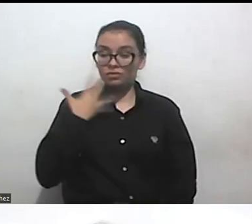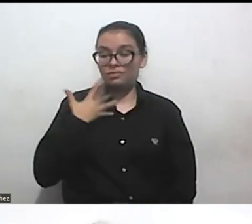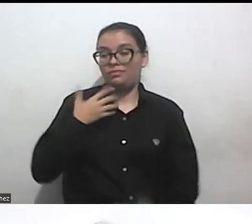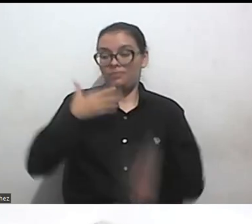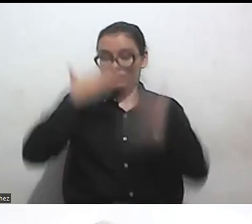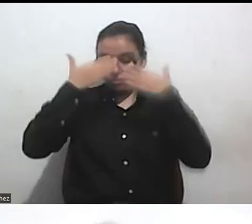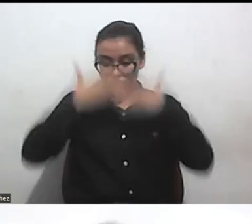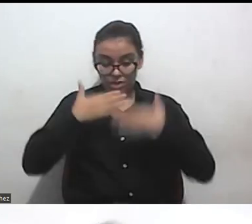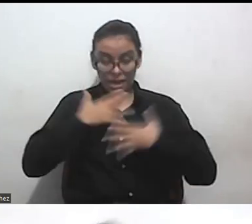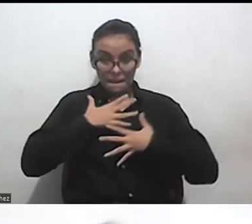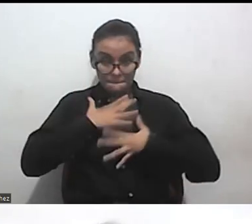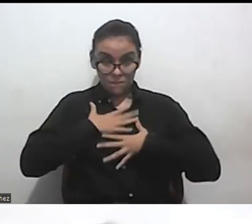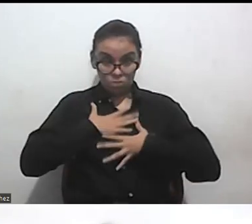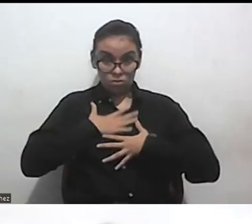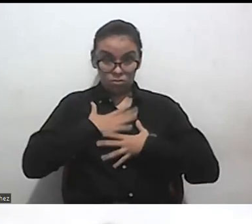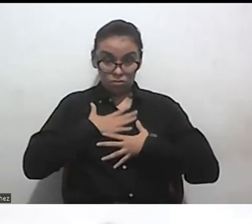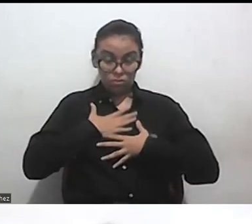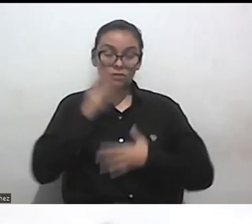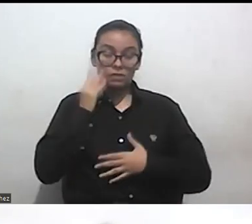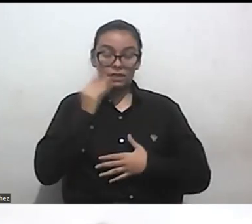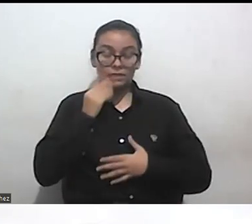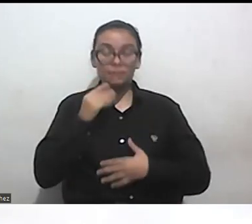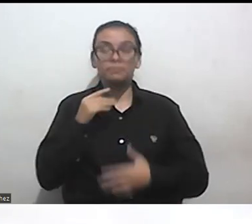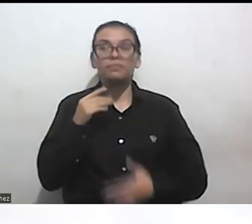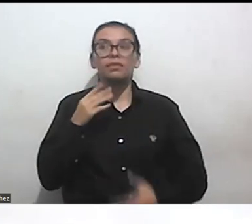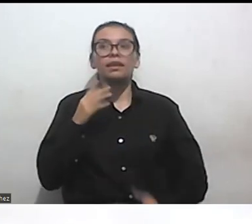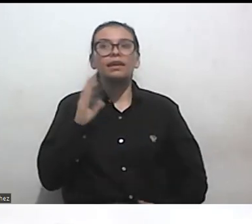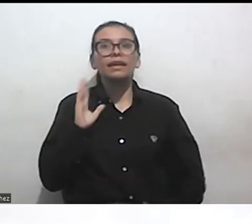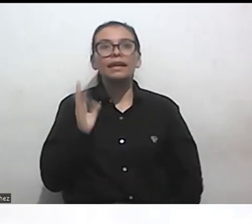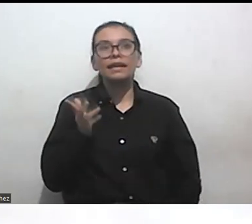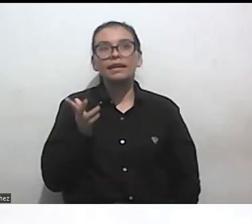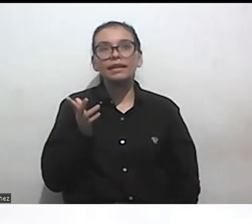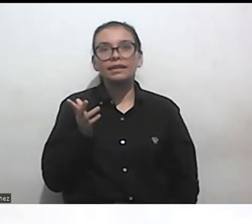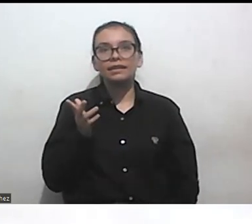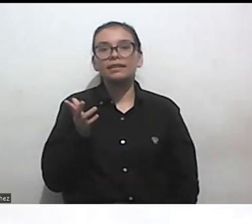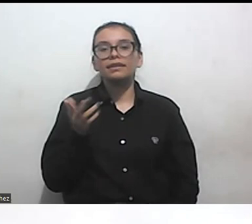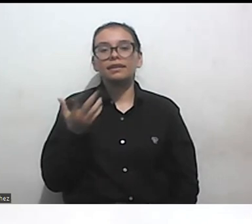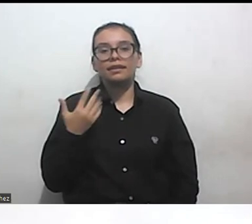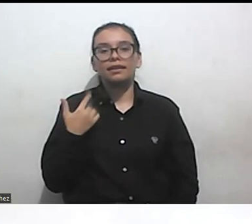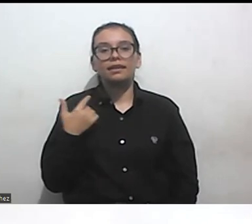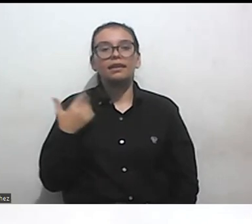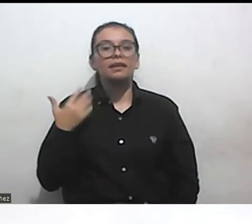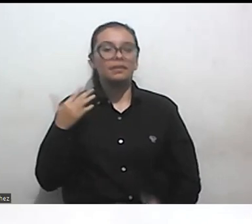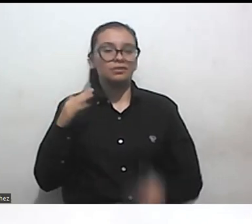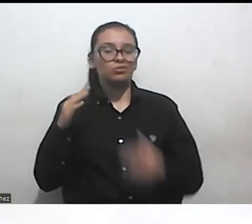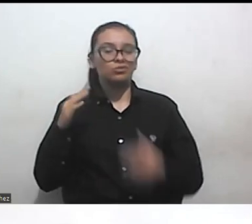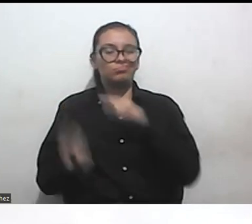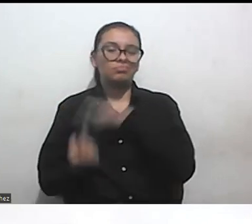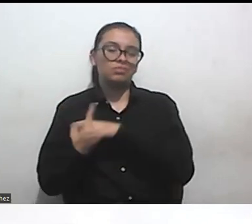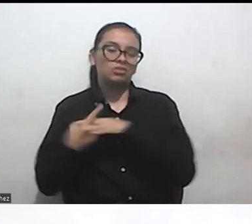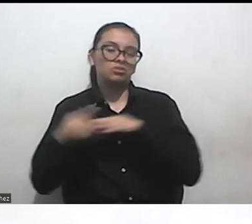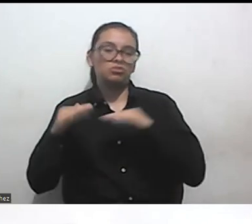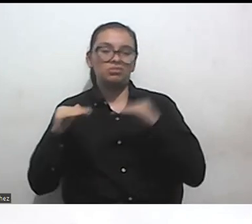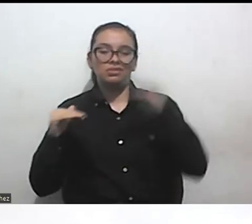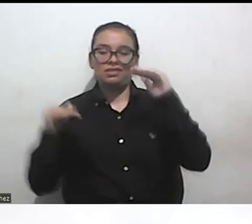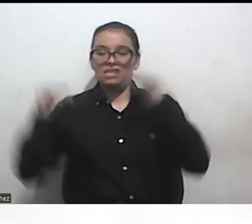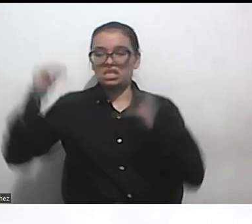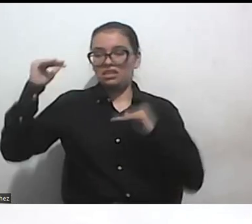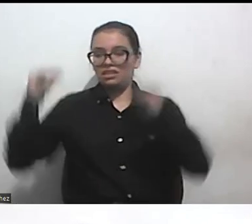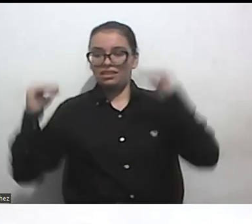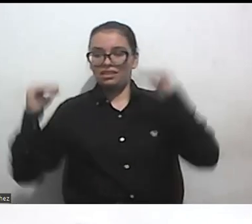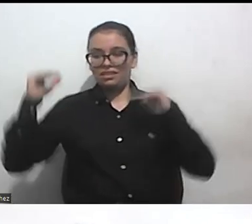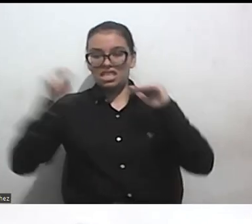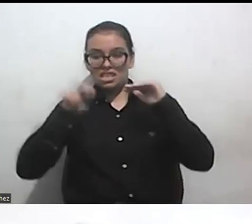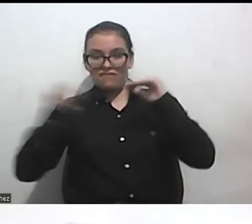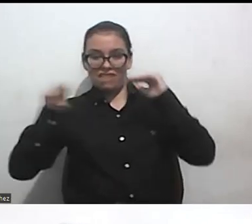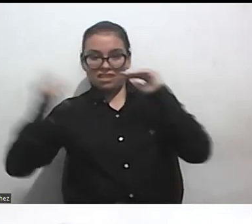caso en particular también que hemos tenido orígenes de clase distintos a los de la